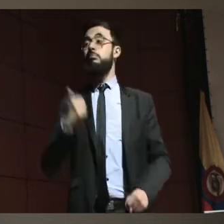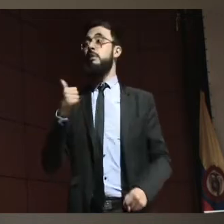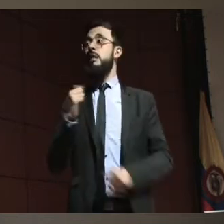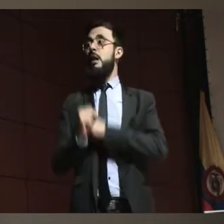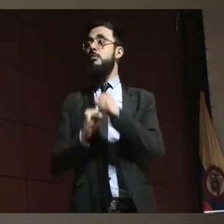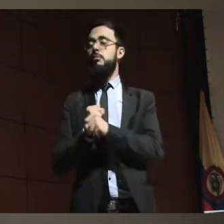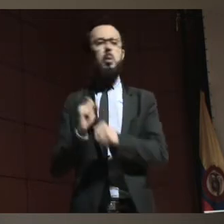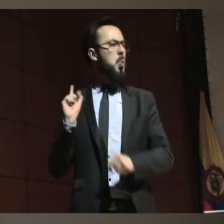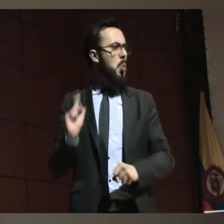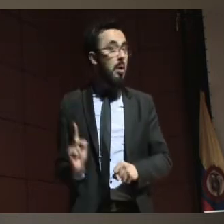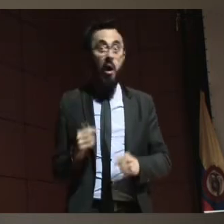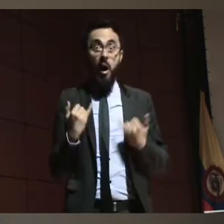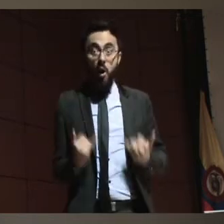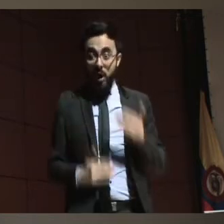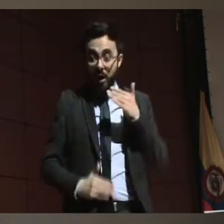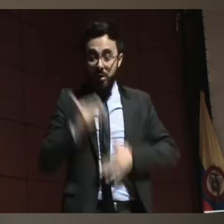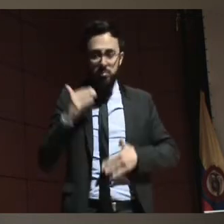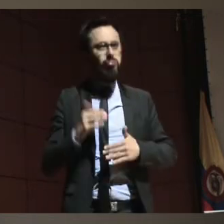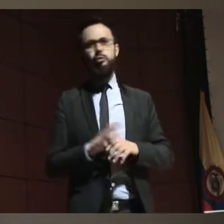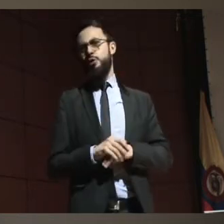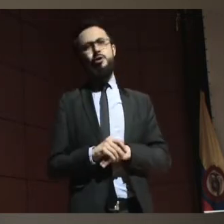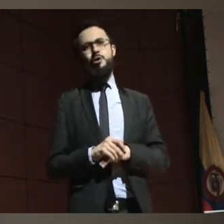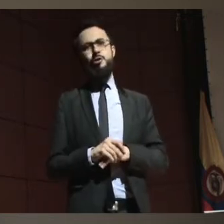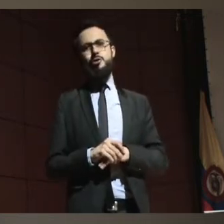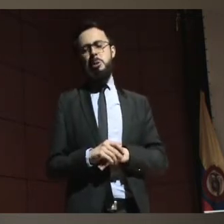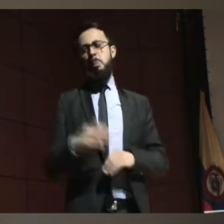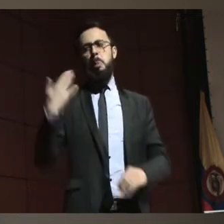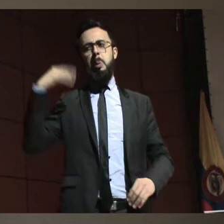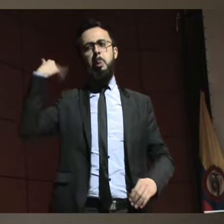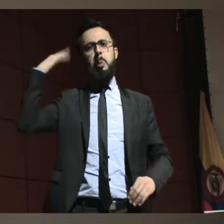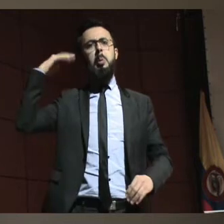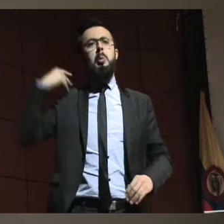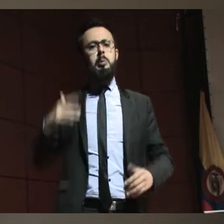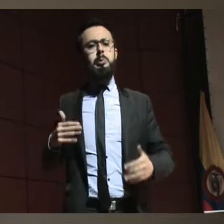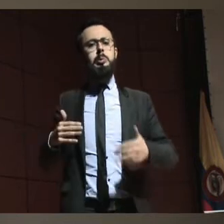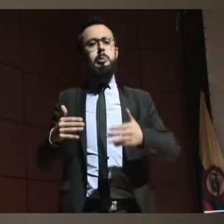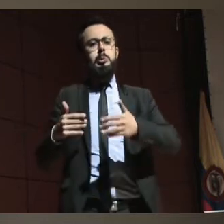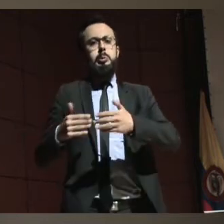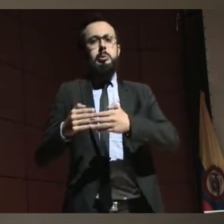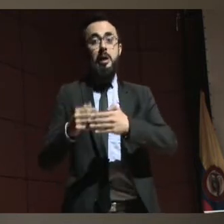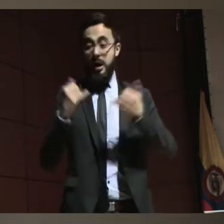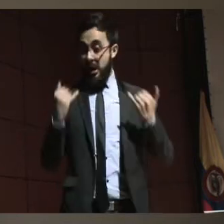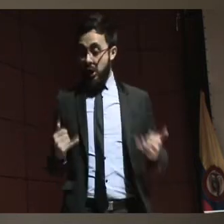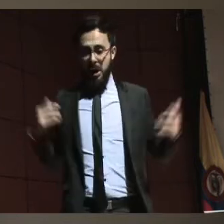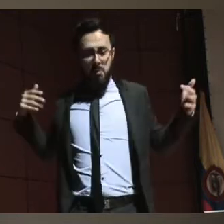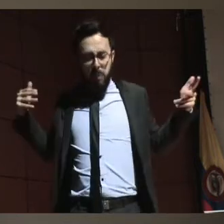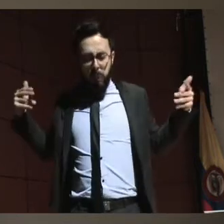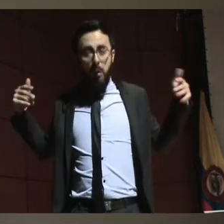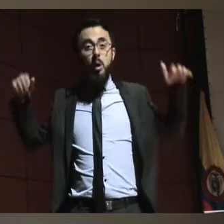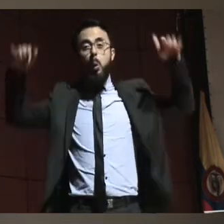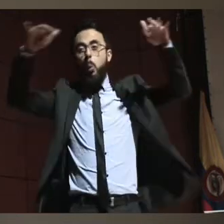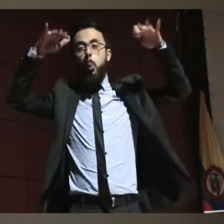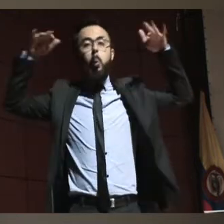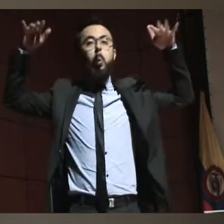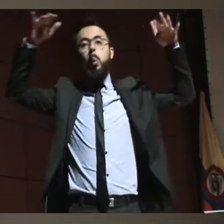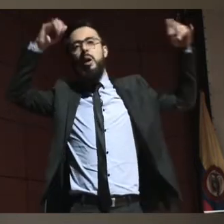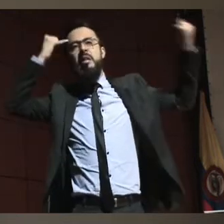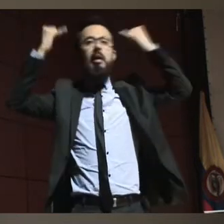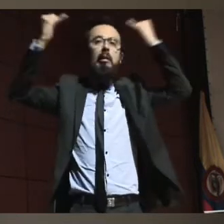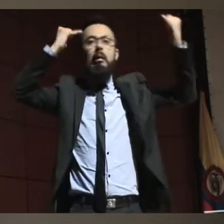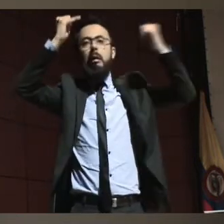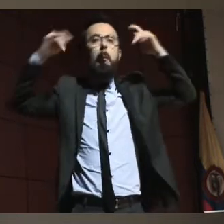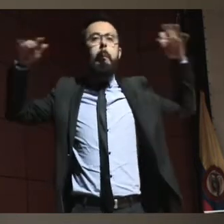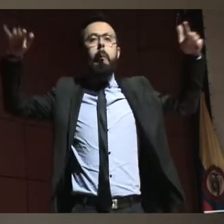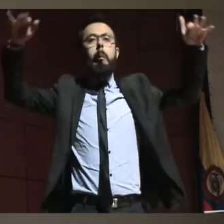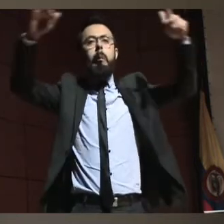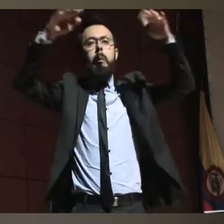de ese trabajo sino más bien es la posibilidad y la oportunidad de concretar miles de cosas